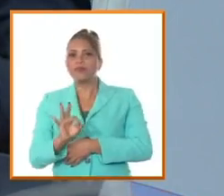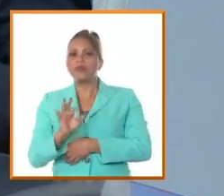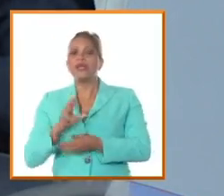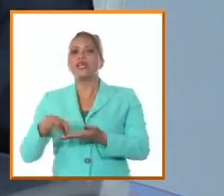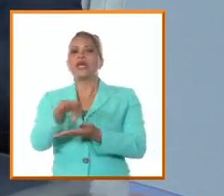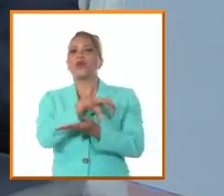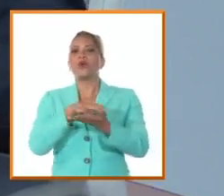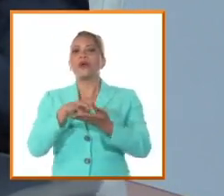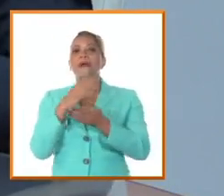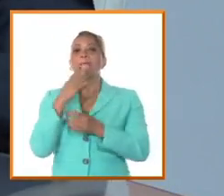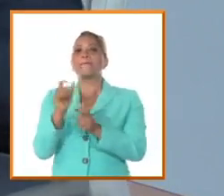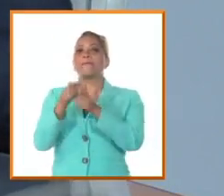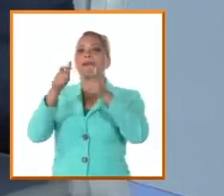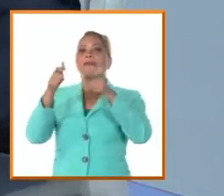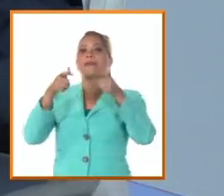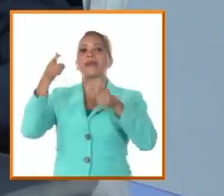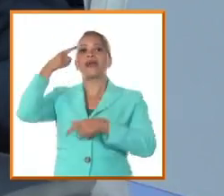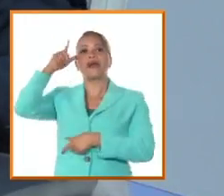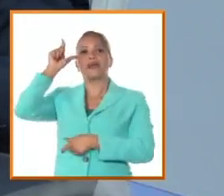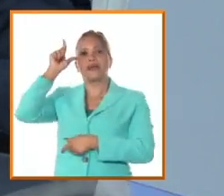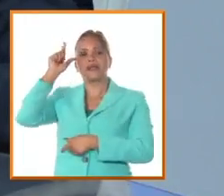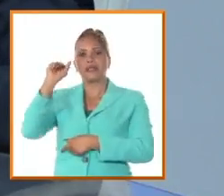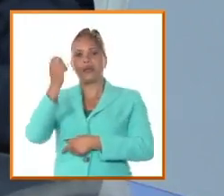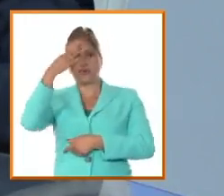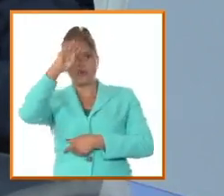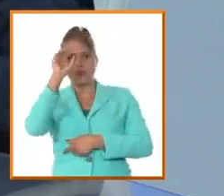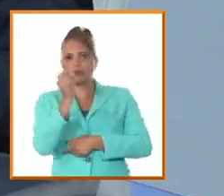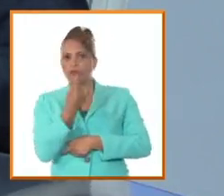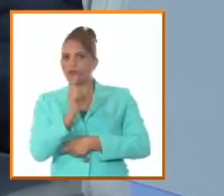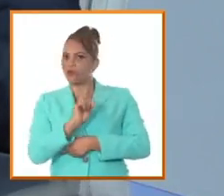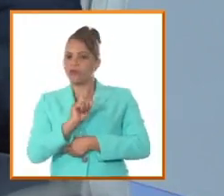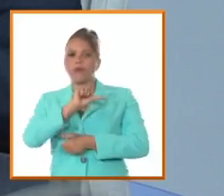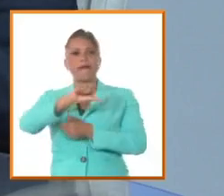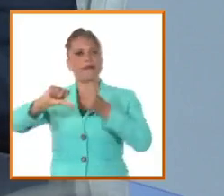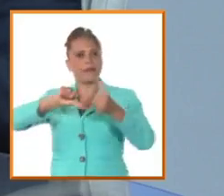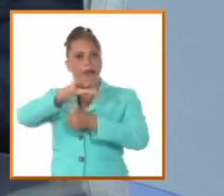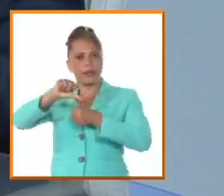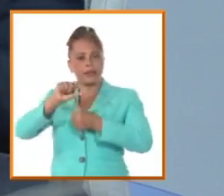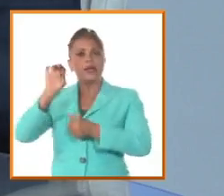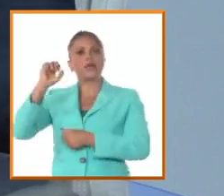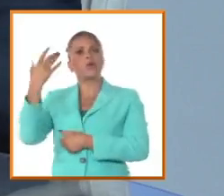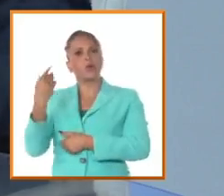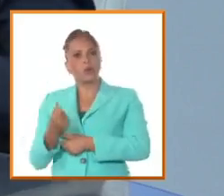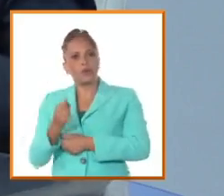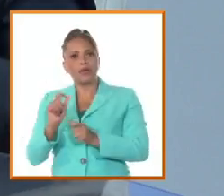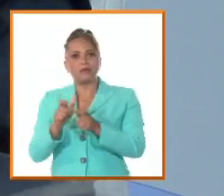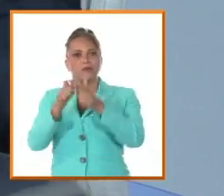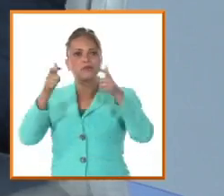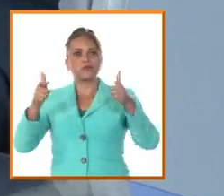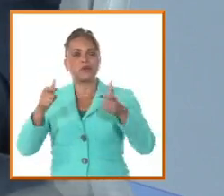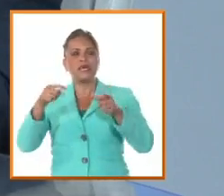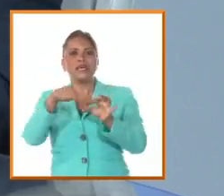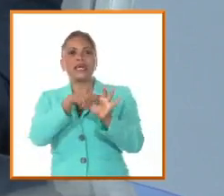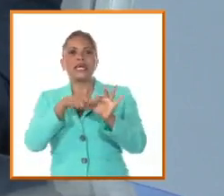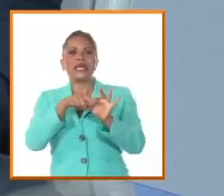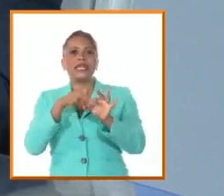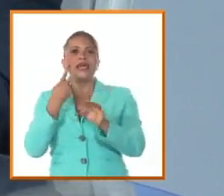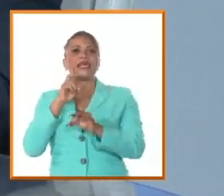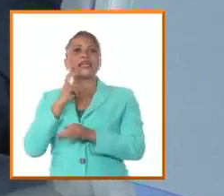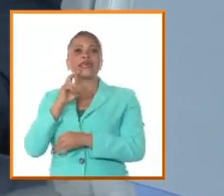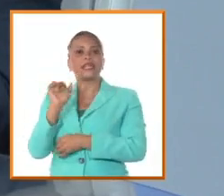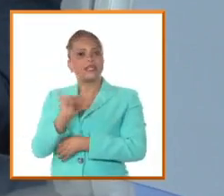gran bastión ganadero, no solamente de Cuba, del Caribe. Era una economía que estaba muy vinculada también con las islas inglesas